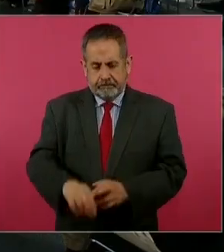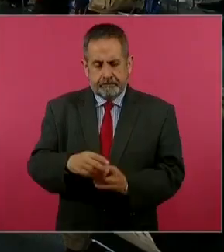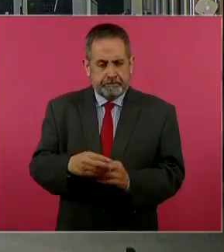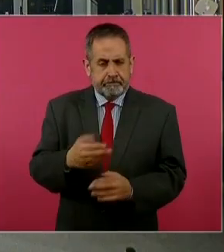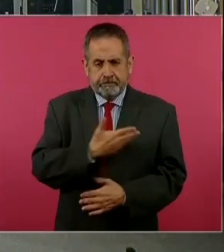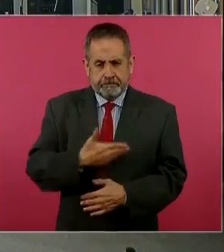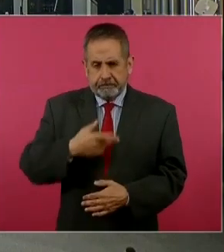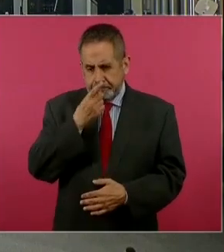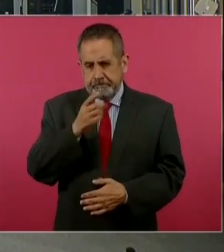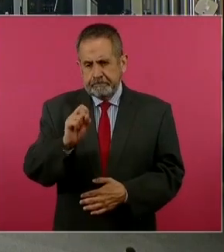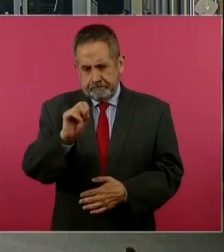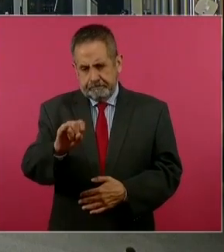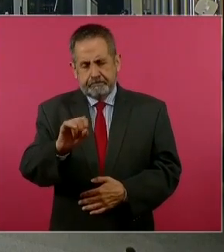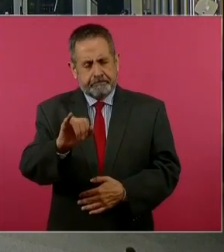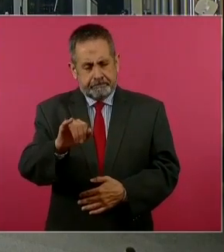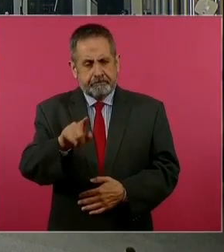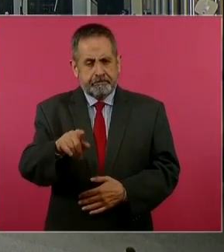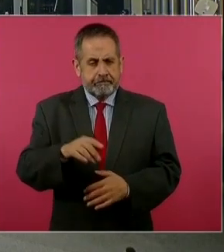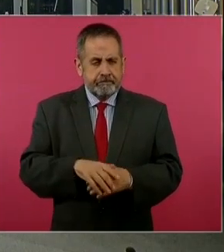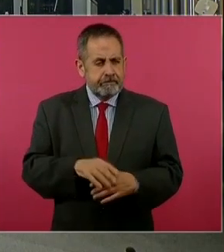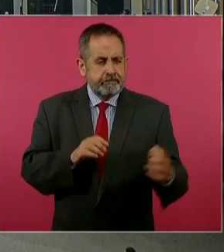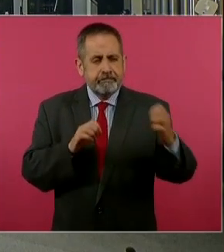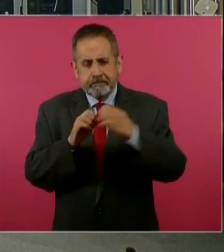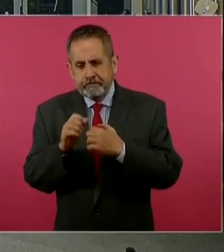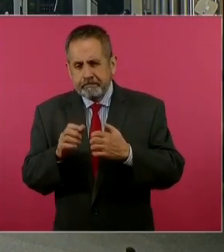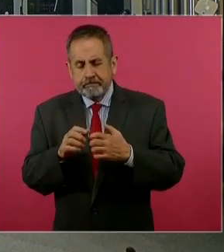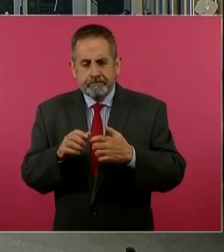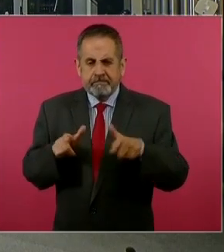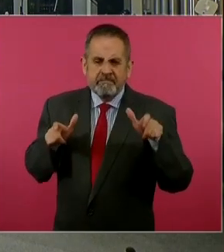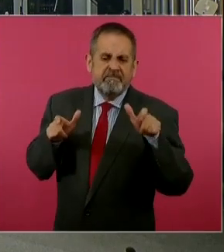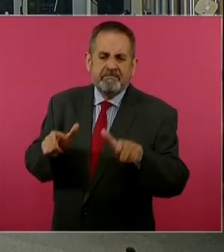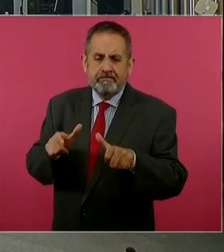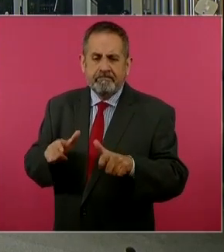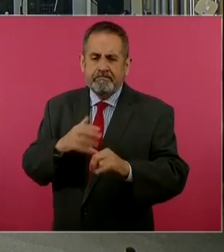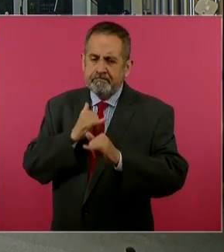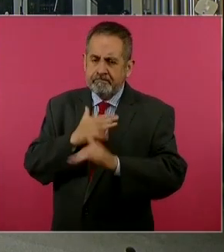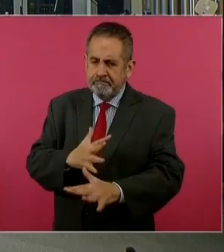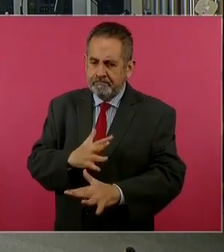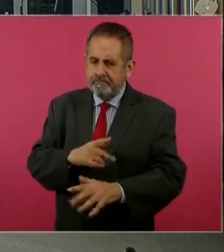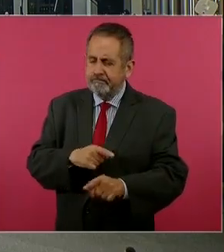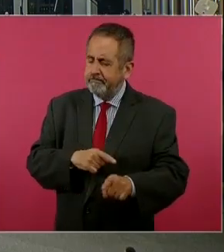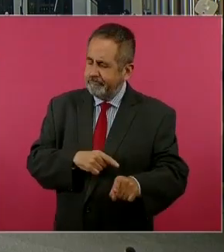Fue una emboscada, una trampa,